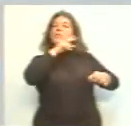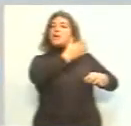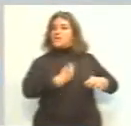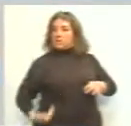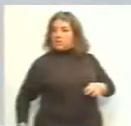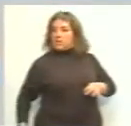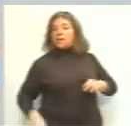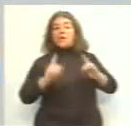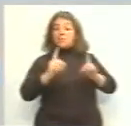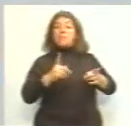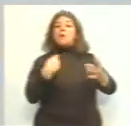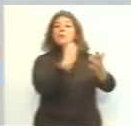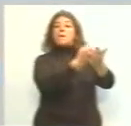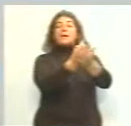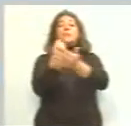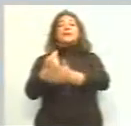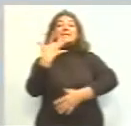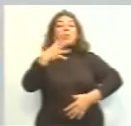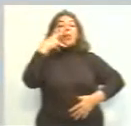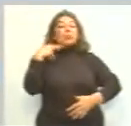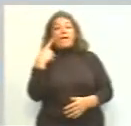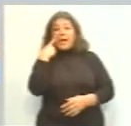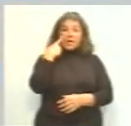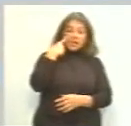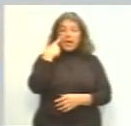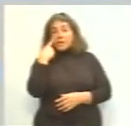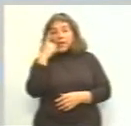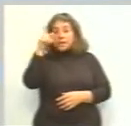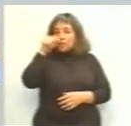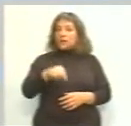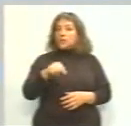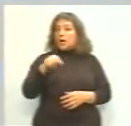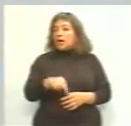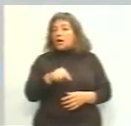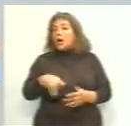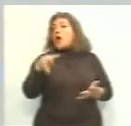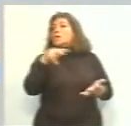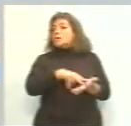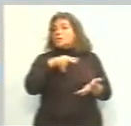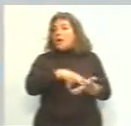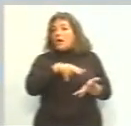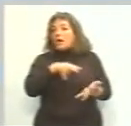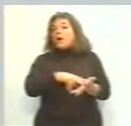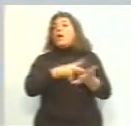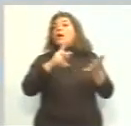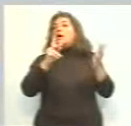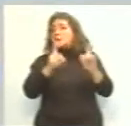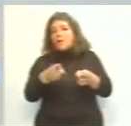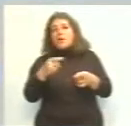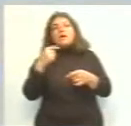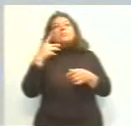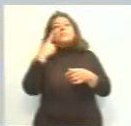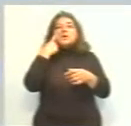Van a participar los 59 intendentes de la provincia de Salta. Más los